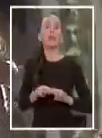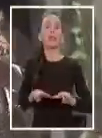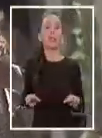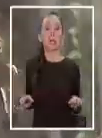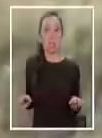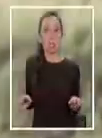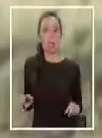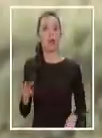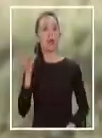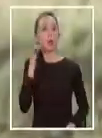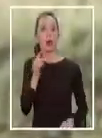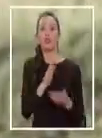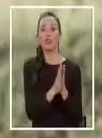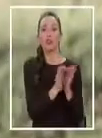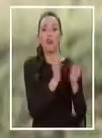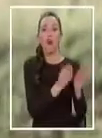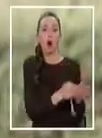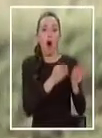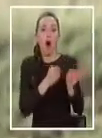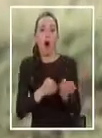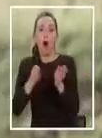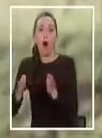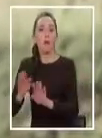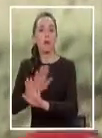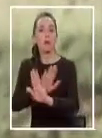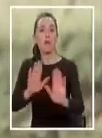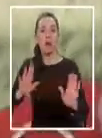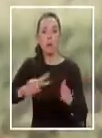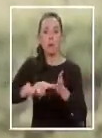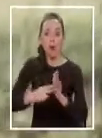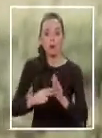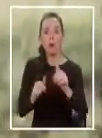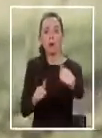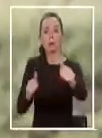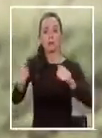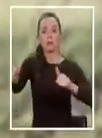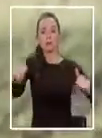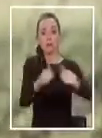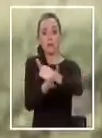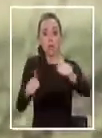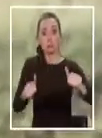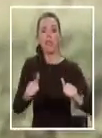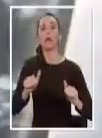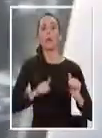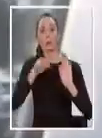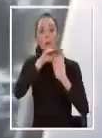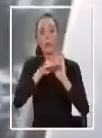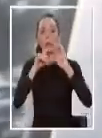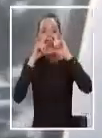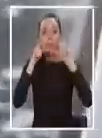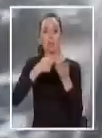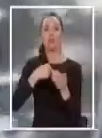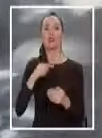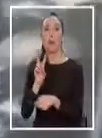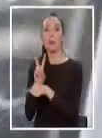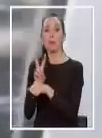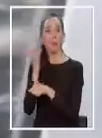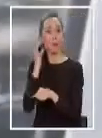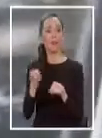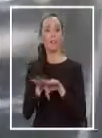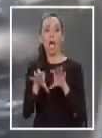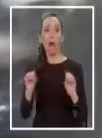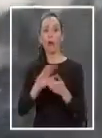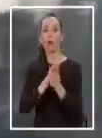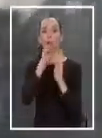tranquilos. Como que todo muy ordenado, entonces no hay ningún problema. Se mantienen las distancias, se mantienen los protocolos. Yo soy profesora y estoy muy de